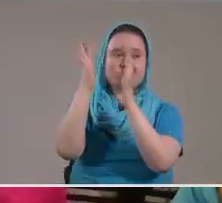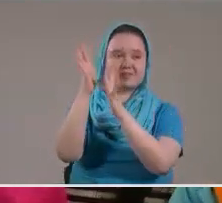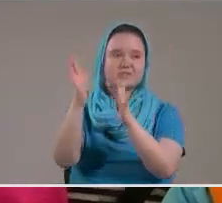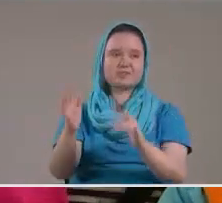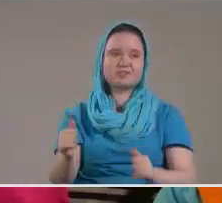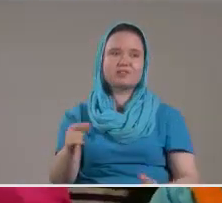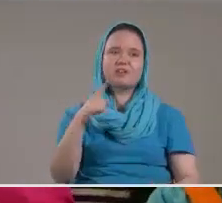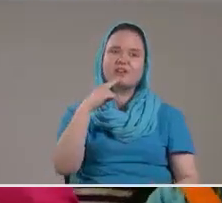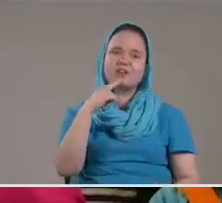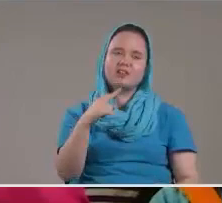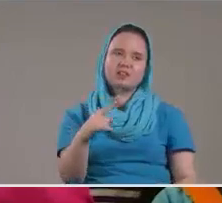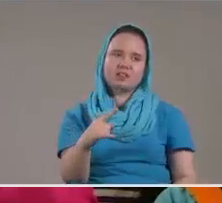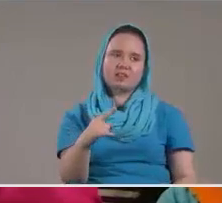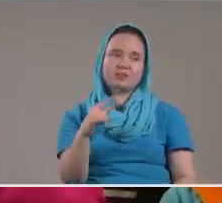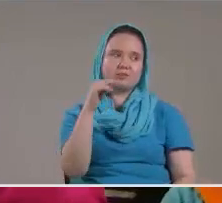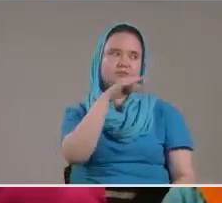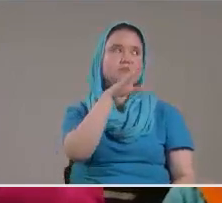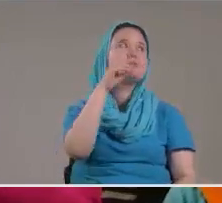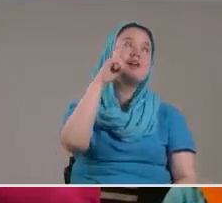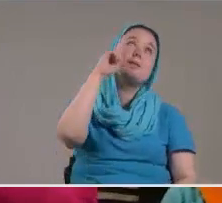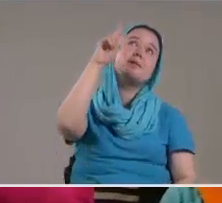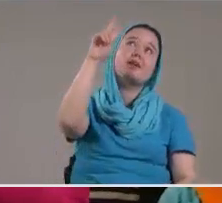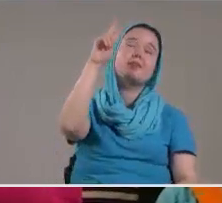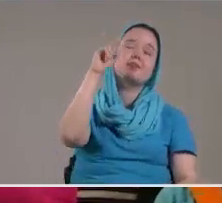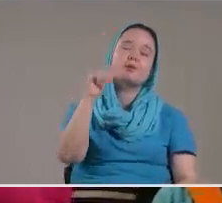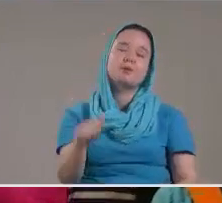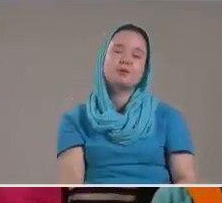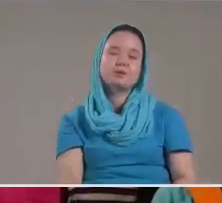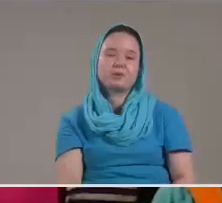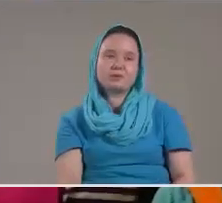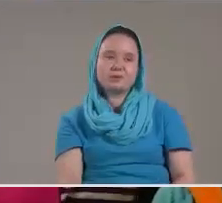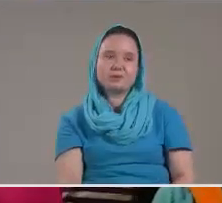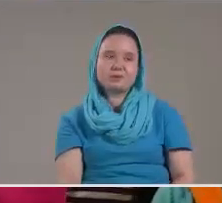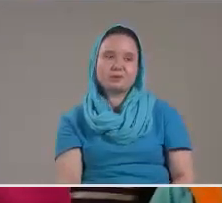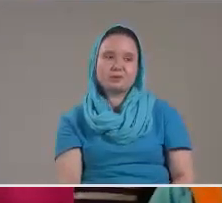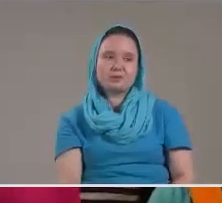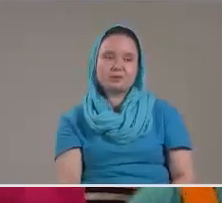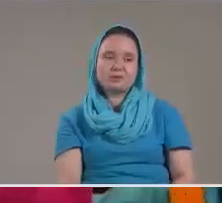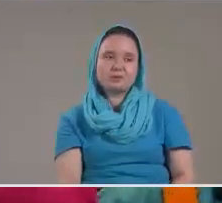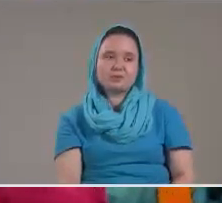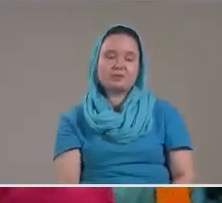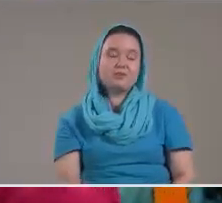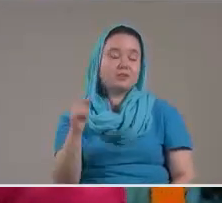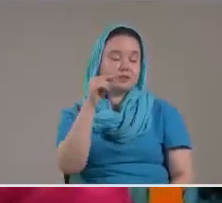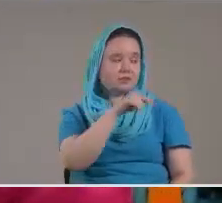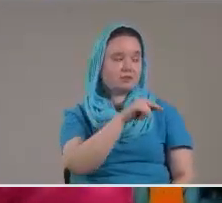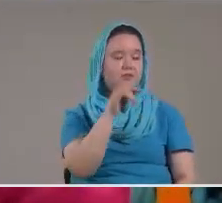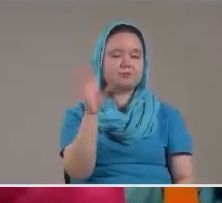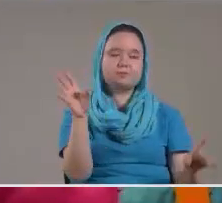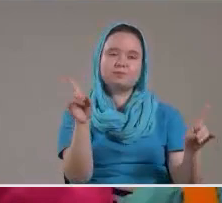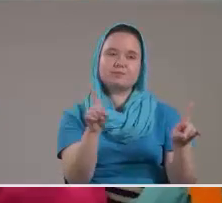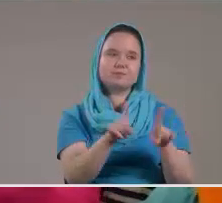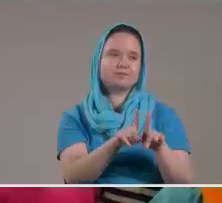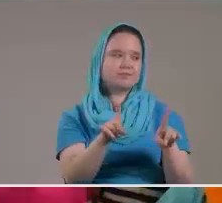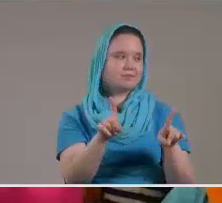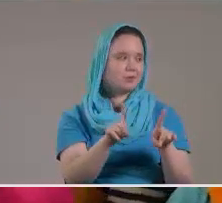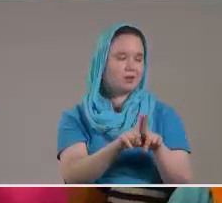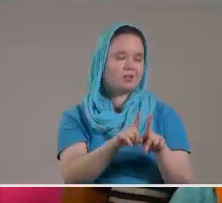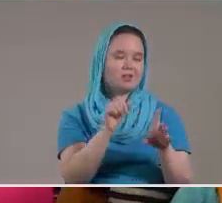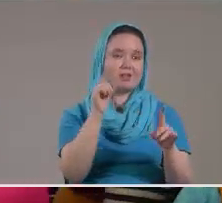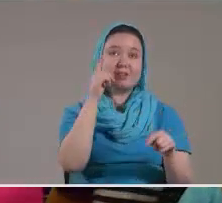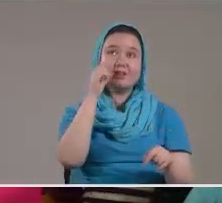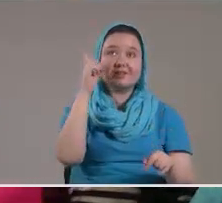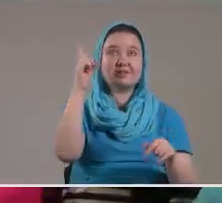Le dijeron Me Aquellos Que estaban Viendo Hacia los cielos Como el Señor Era escondido En una nube